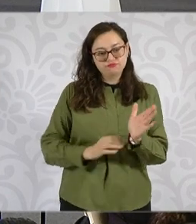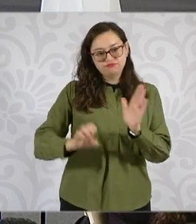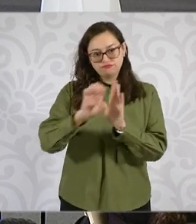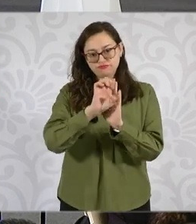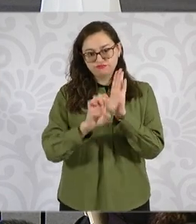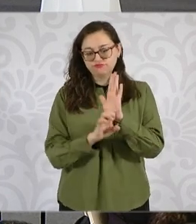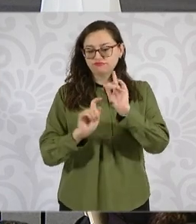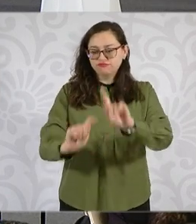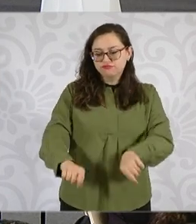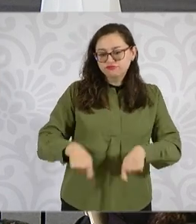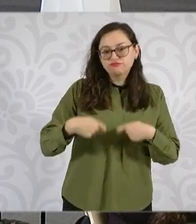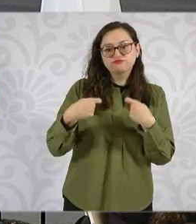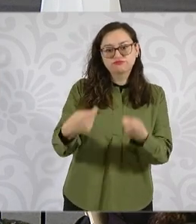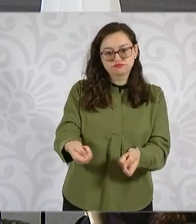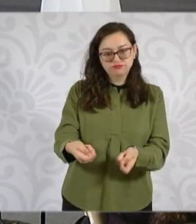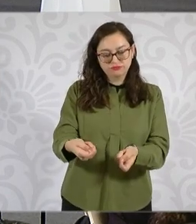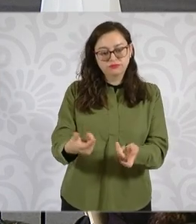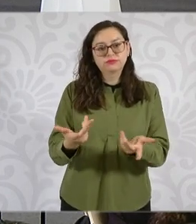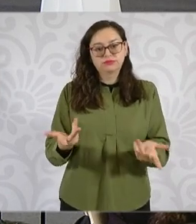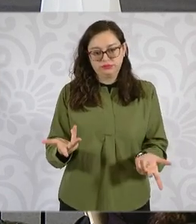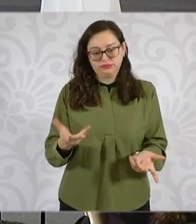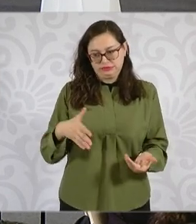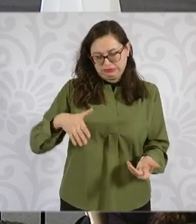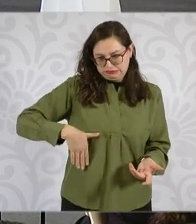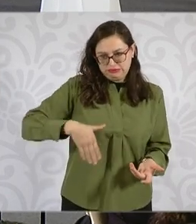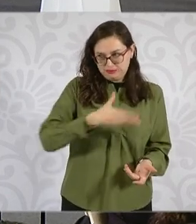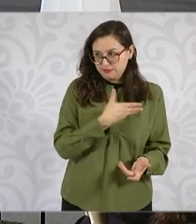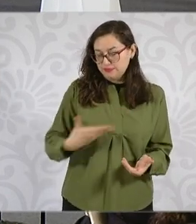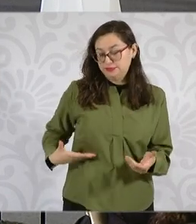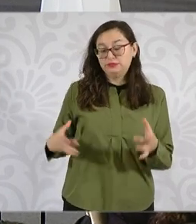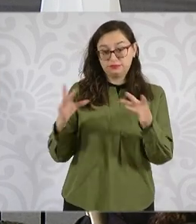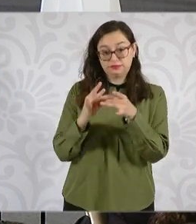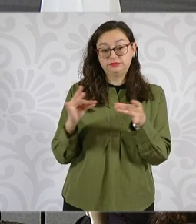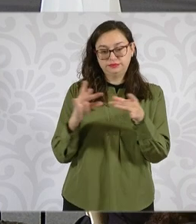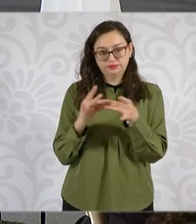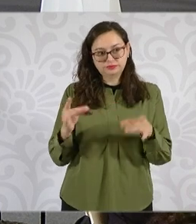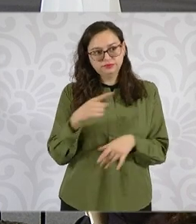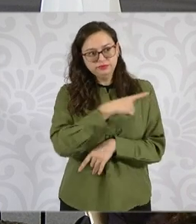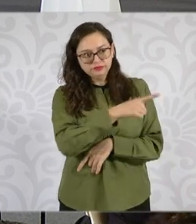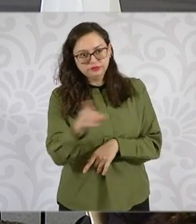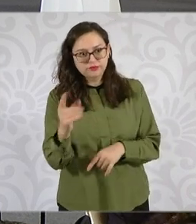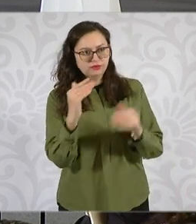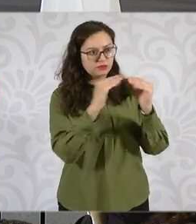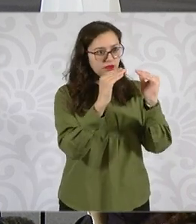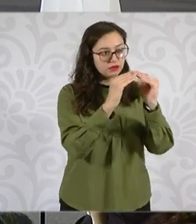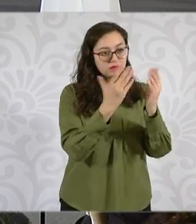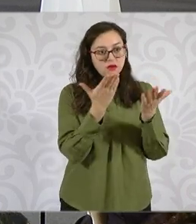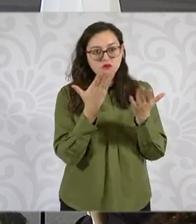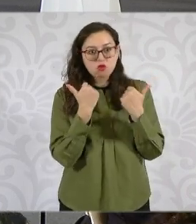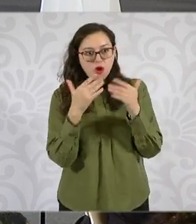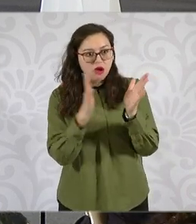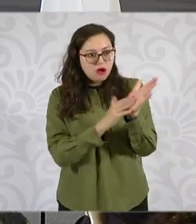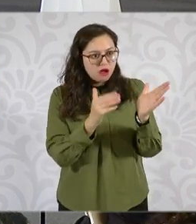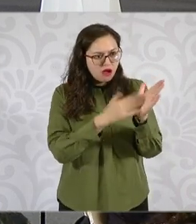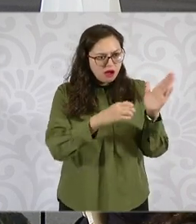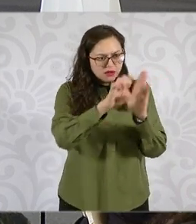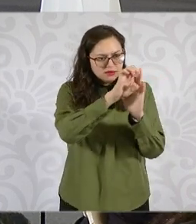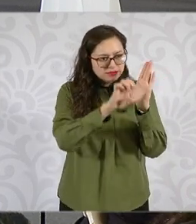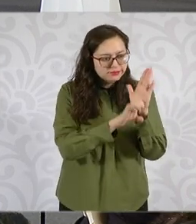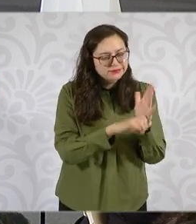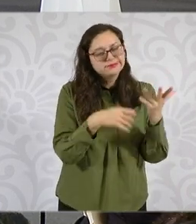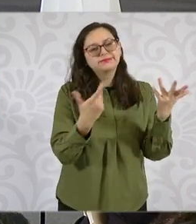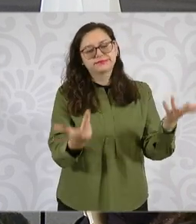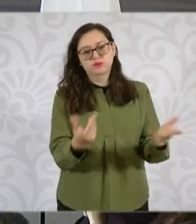viviendas, como lo acaba de mencionar la presidenta, con un millón de escrituras. ¿Cómo se distribuirán